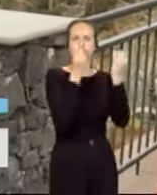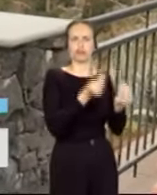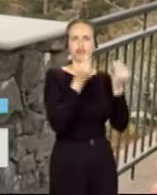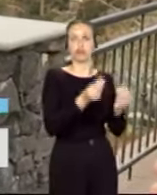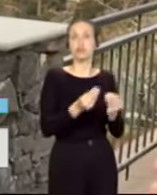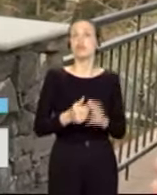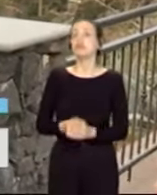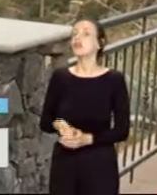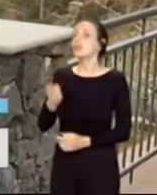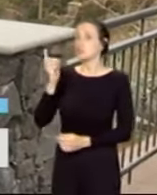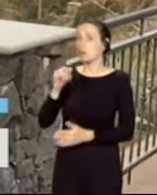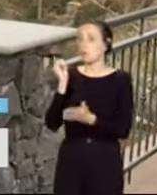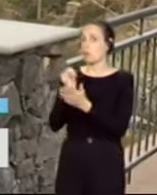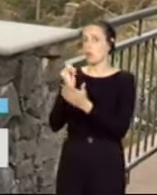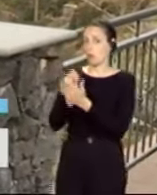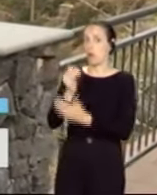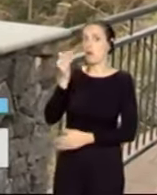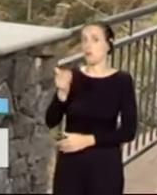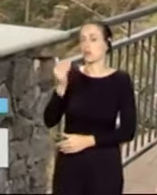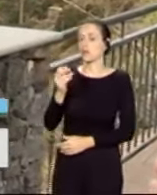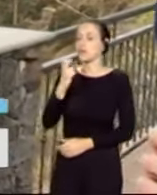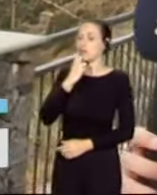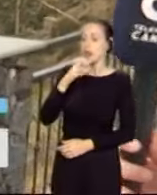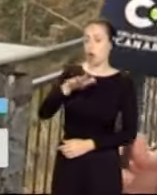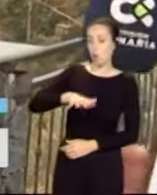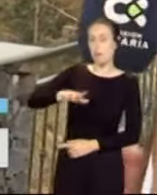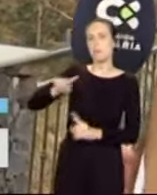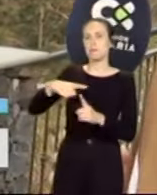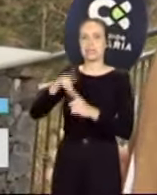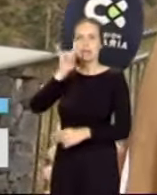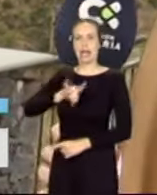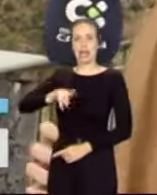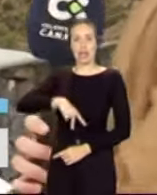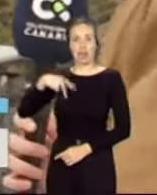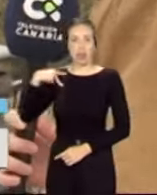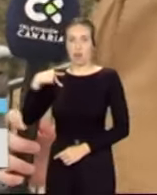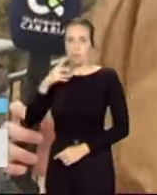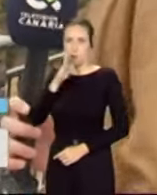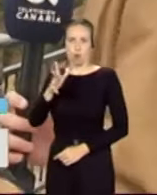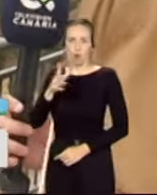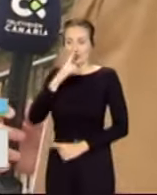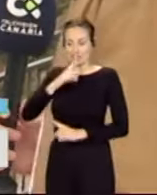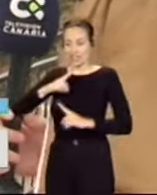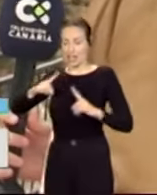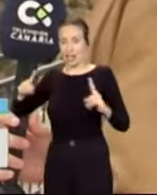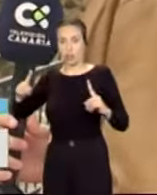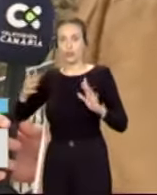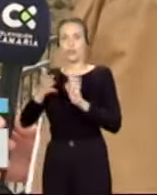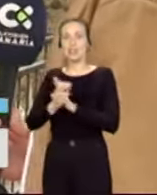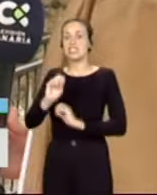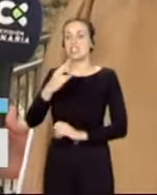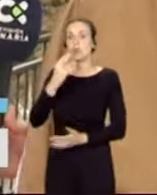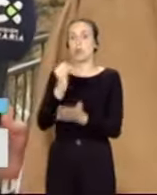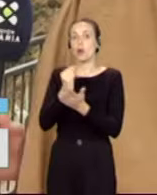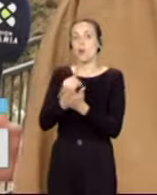También se trata de una prueba importante a nivel no solo gomero, sino también canario, ya que hablamos de, en este caso este año, la segunda prueba del